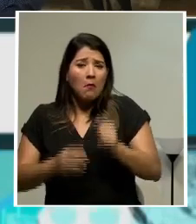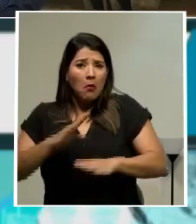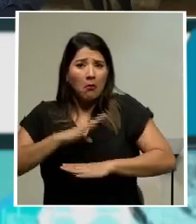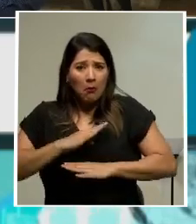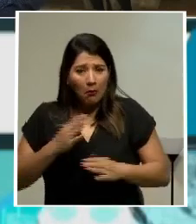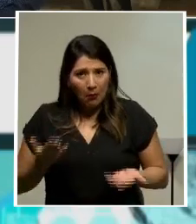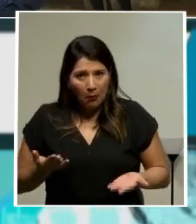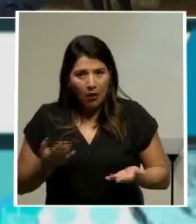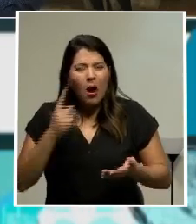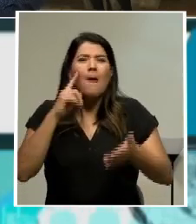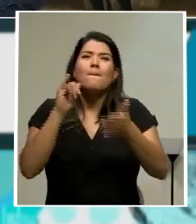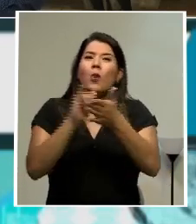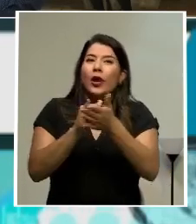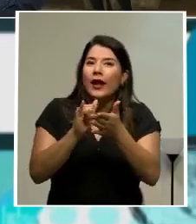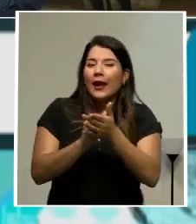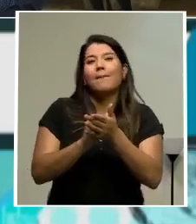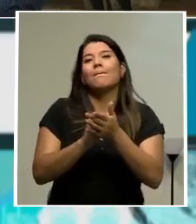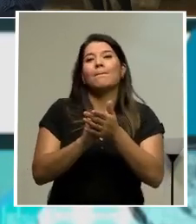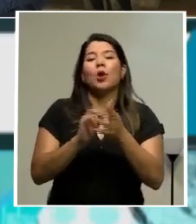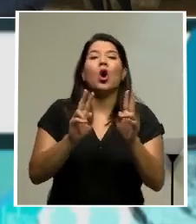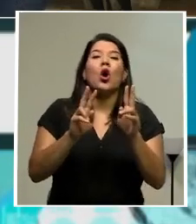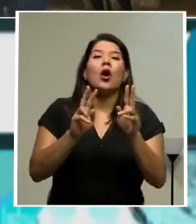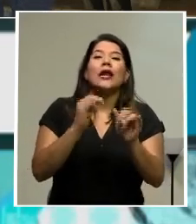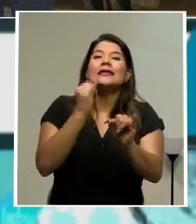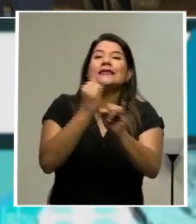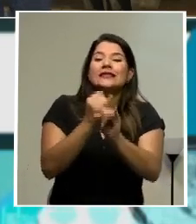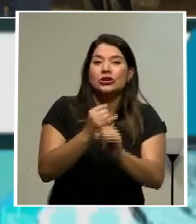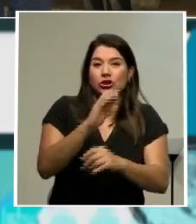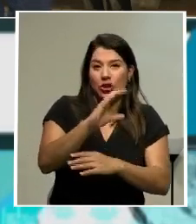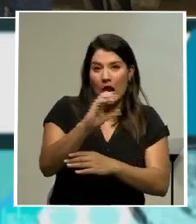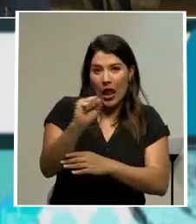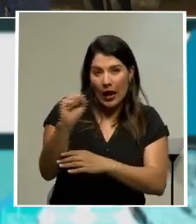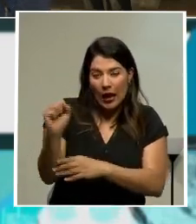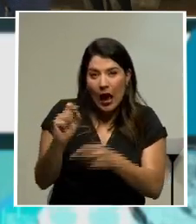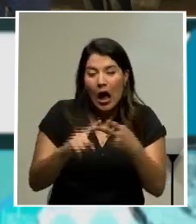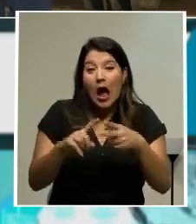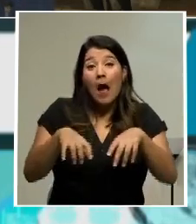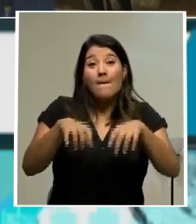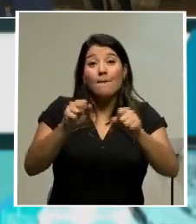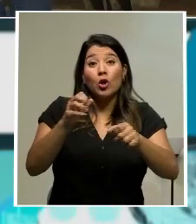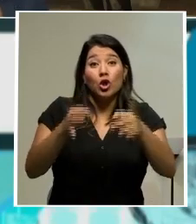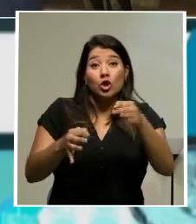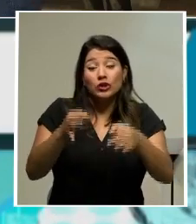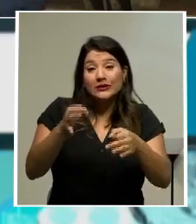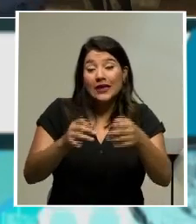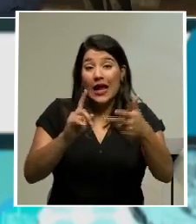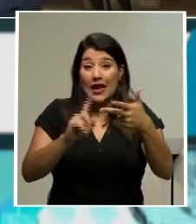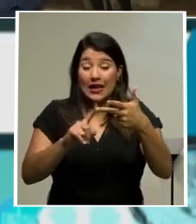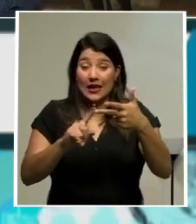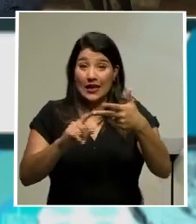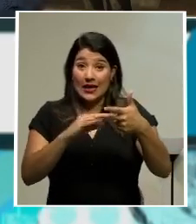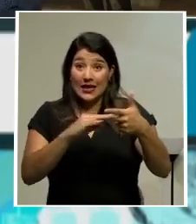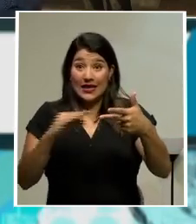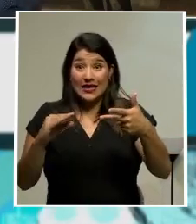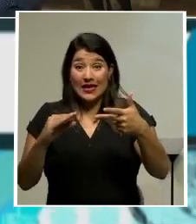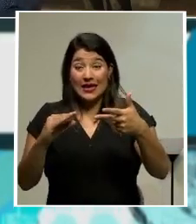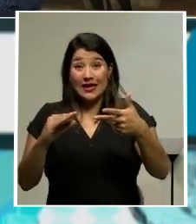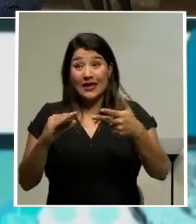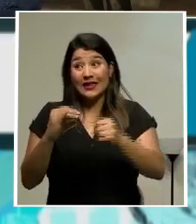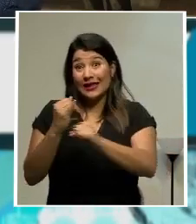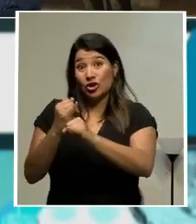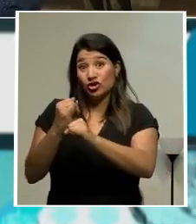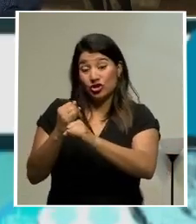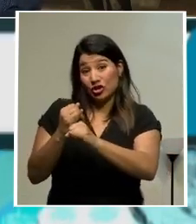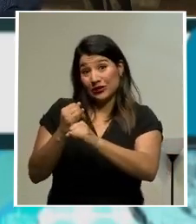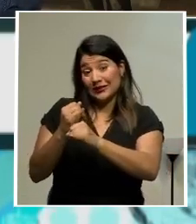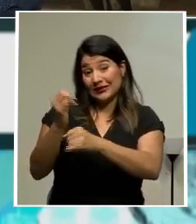ejemplo, el tema de la caja, del poder judicial y de las autonomías de